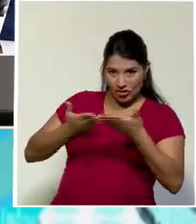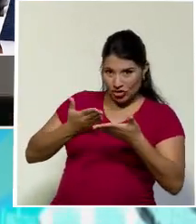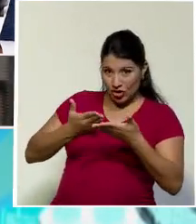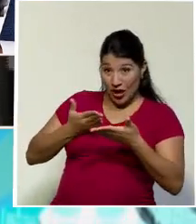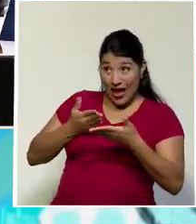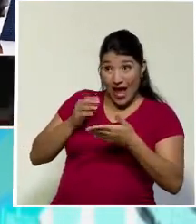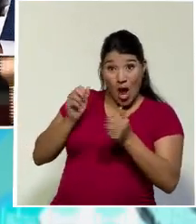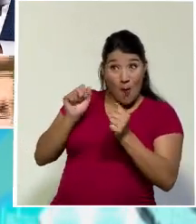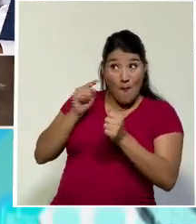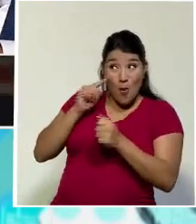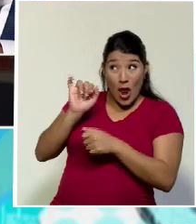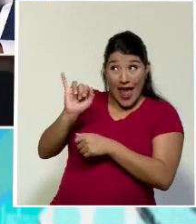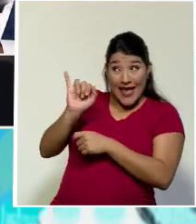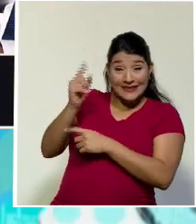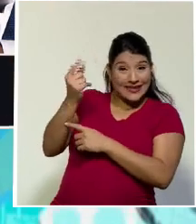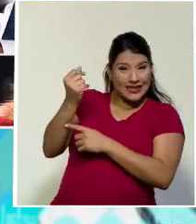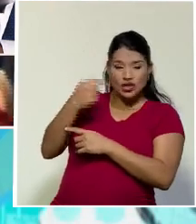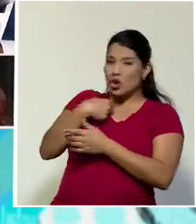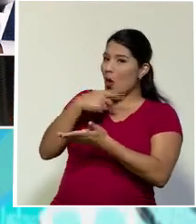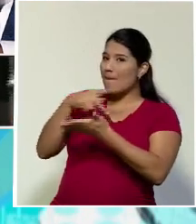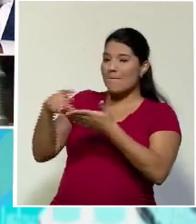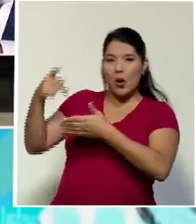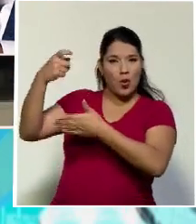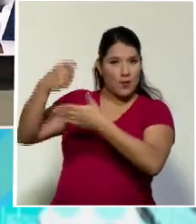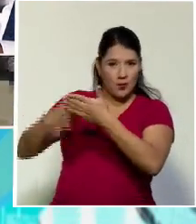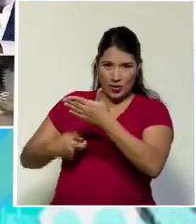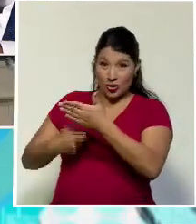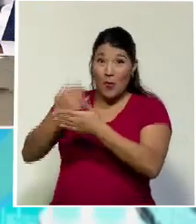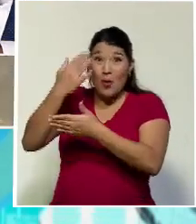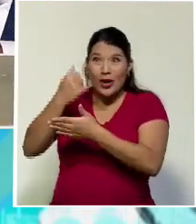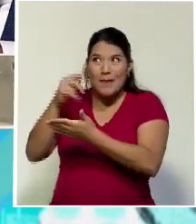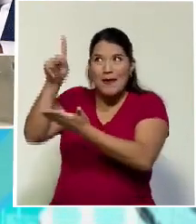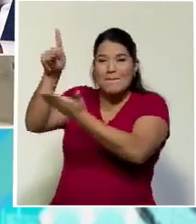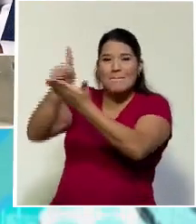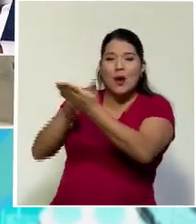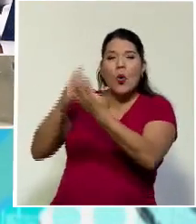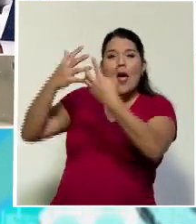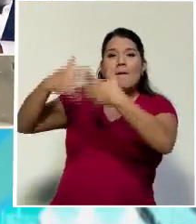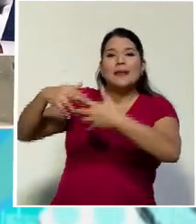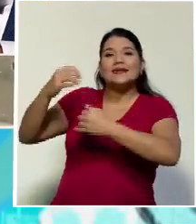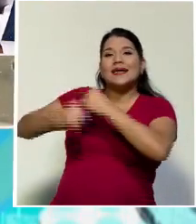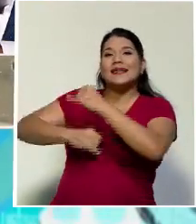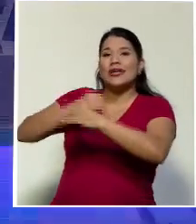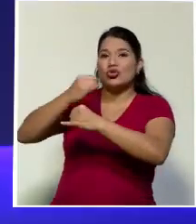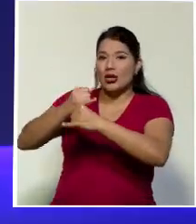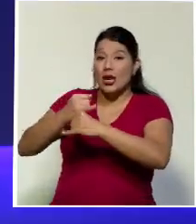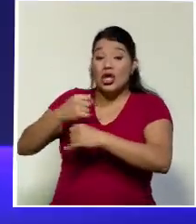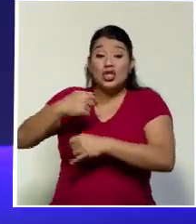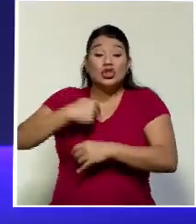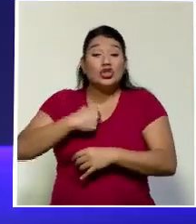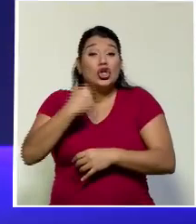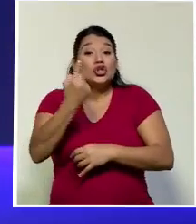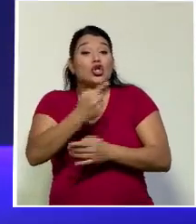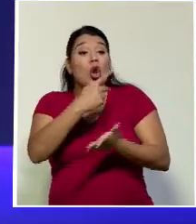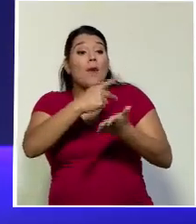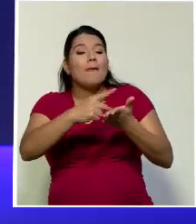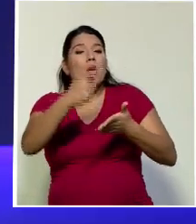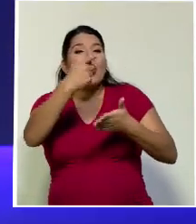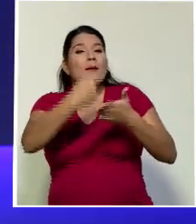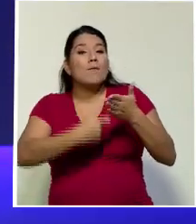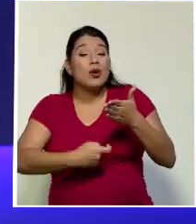impuestos sobre la renta. Paga impuestos sobre la renta solo aquellos ingresos que son de fuente costarricense. Ese es el principio de